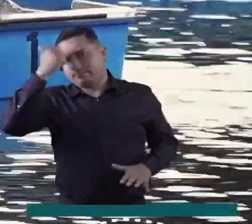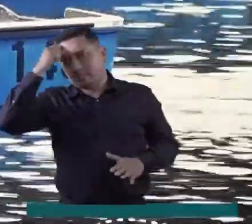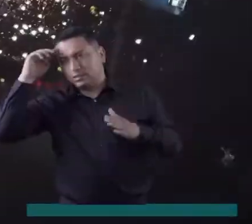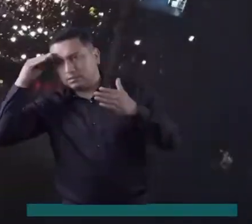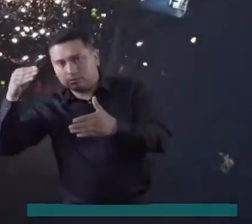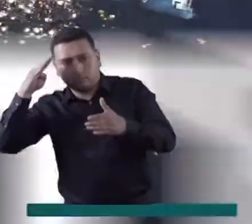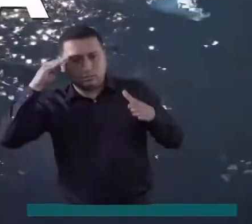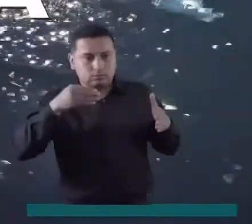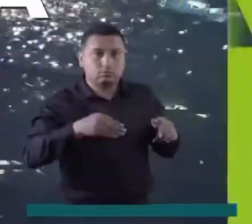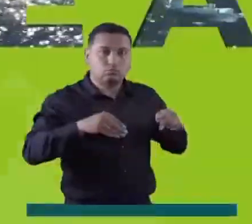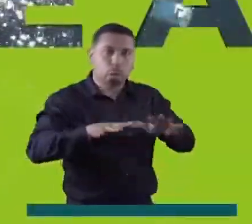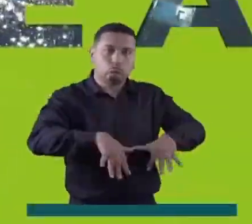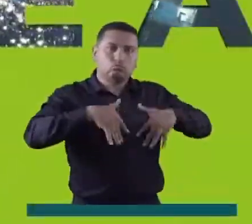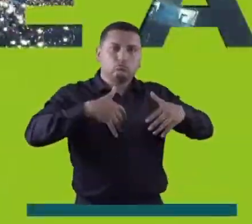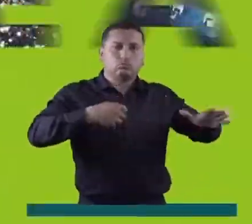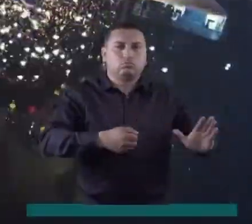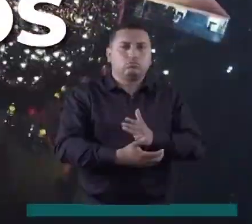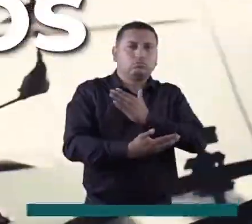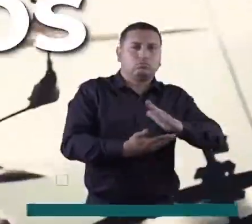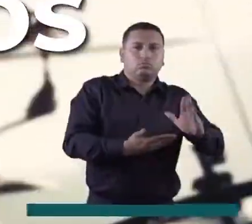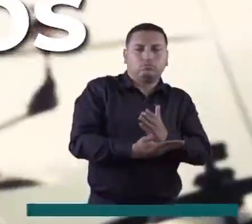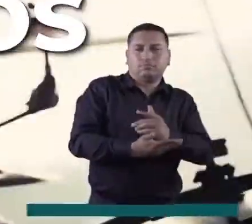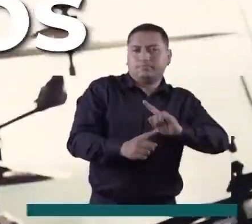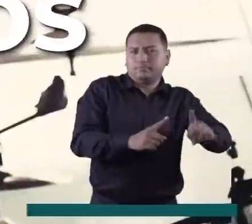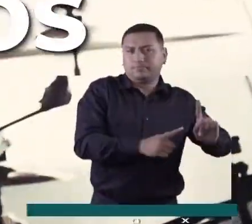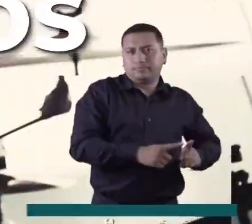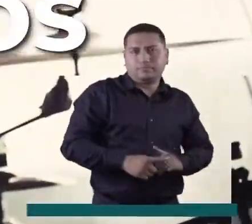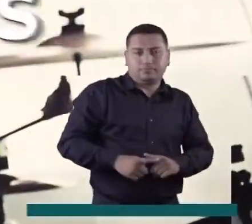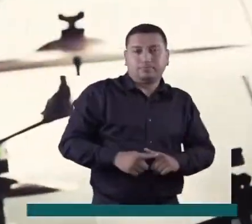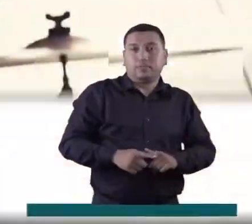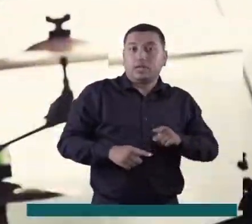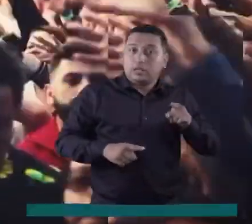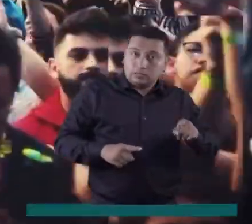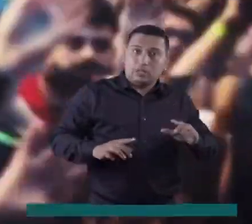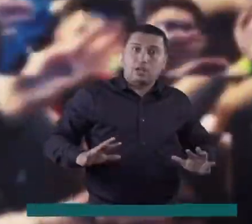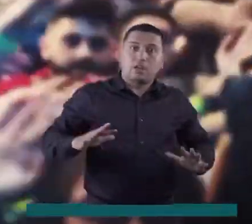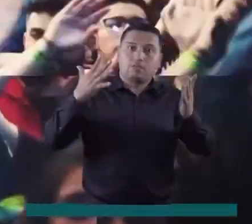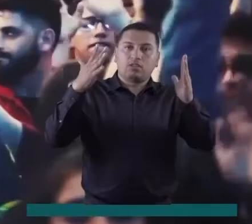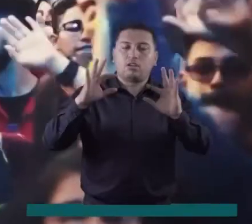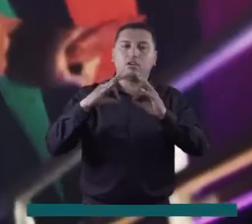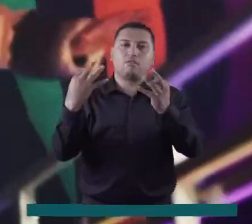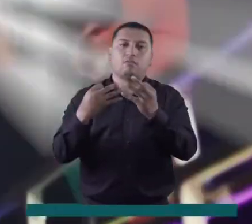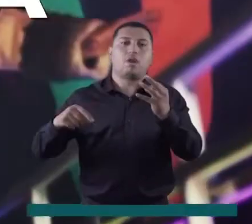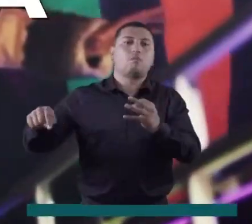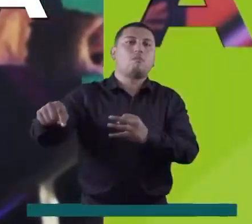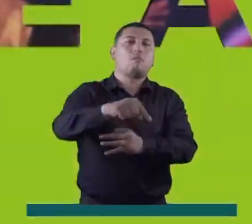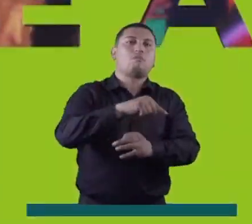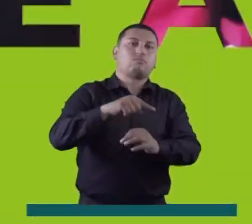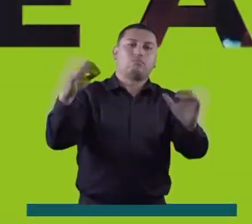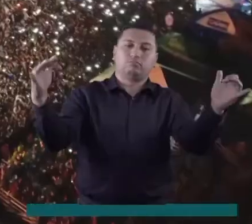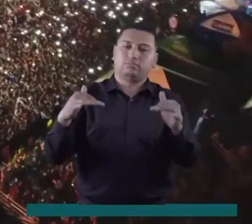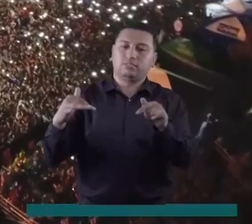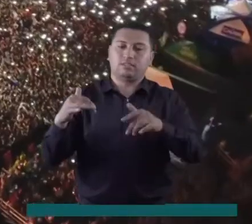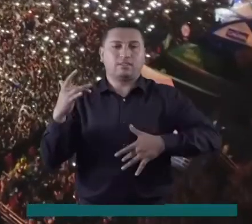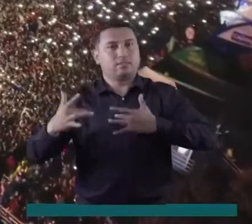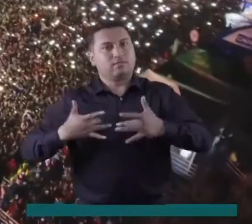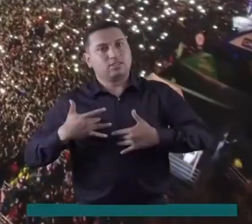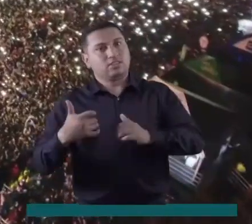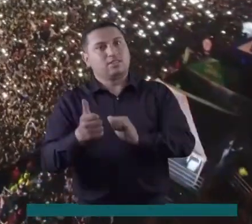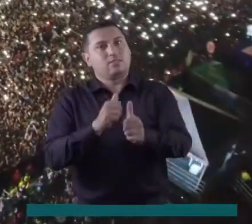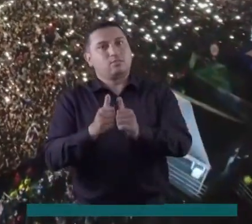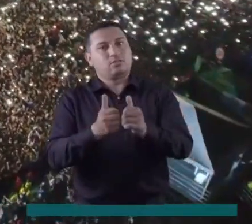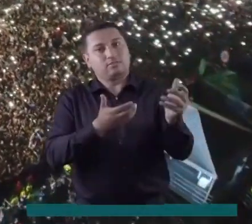que tiene conciertos de apertura y de cierre. Disfruta de este evento que reúne a las familias en torno a la diversión y el deporte.